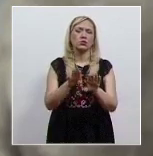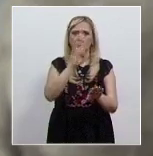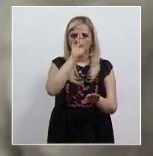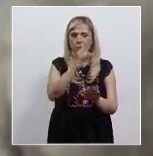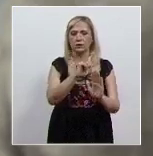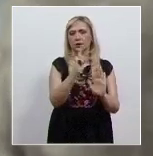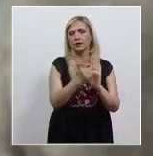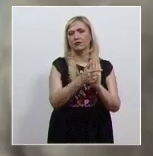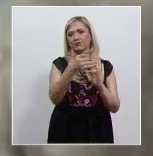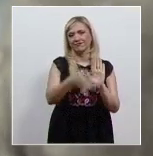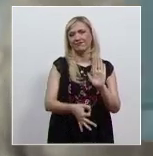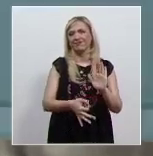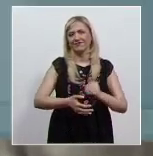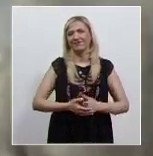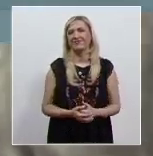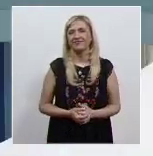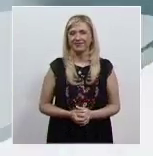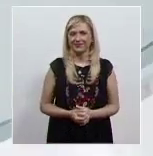efectiva.